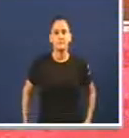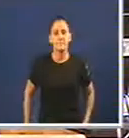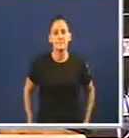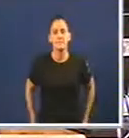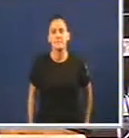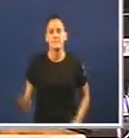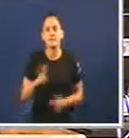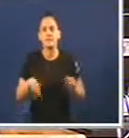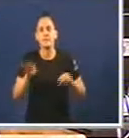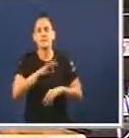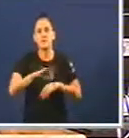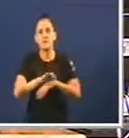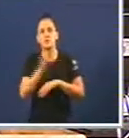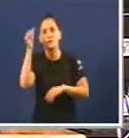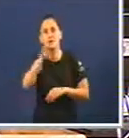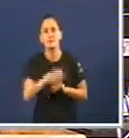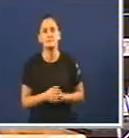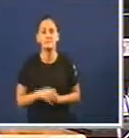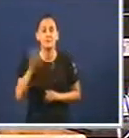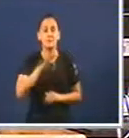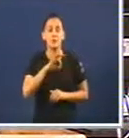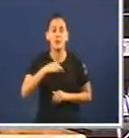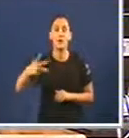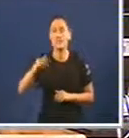Turno de peche, señor consellero. Signora, ciao.